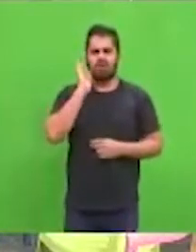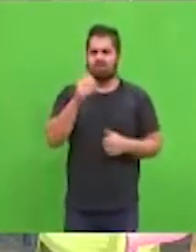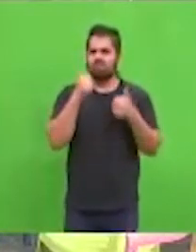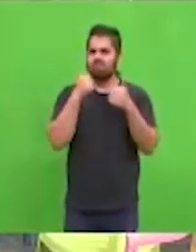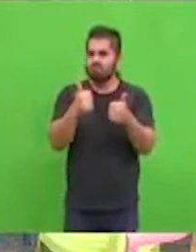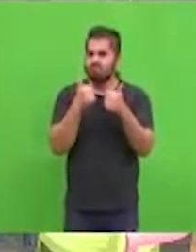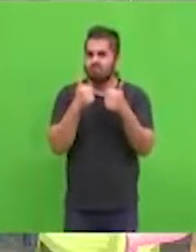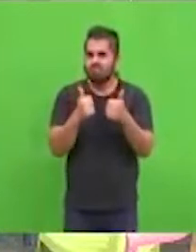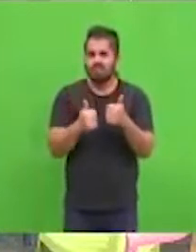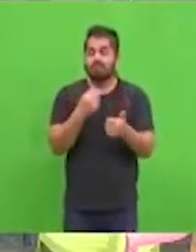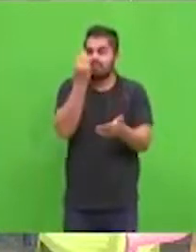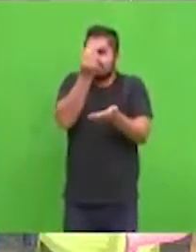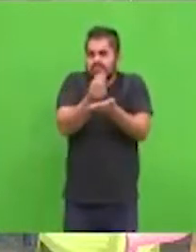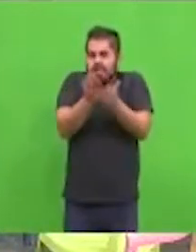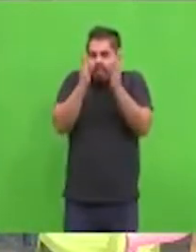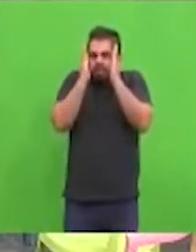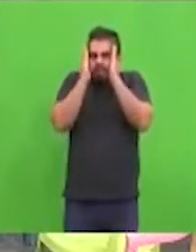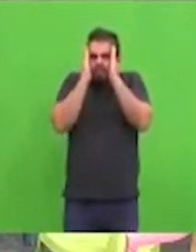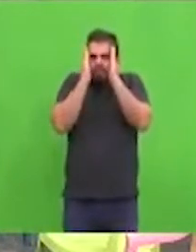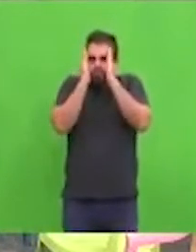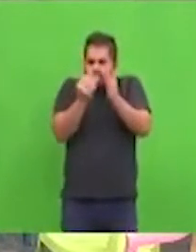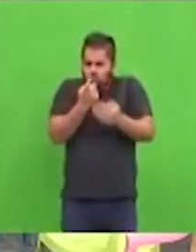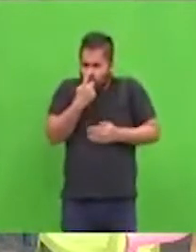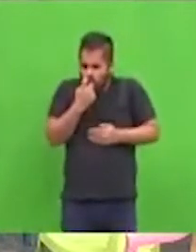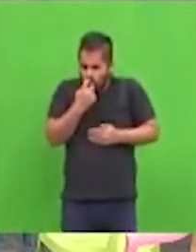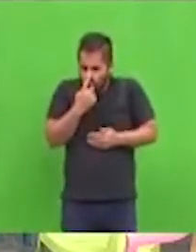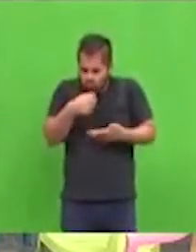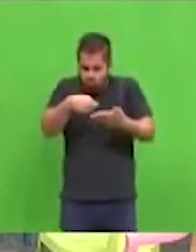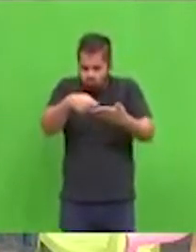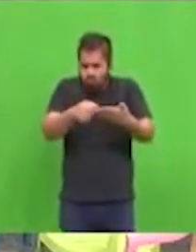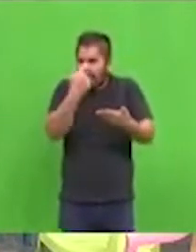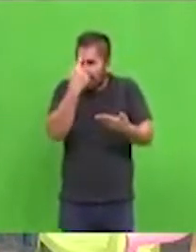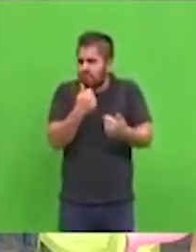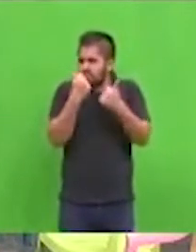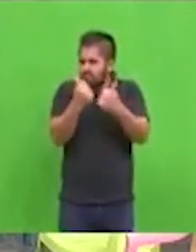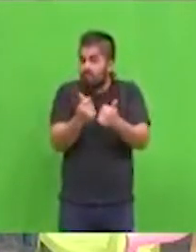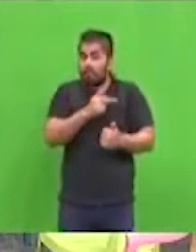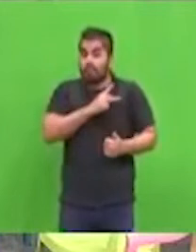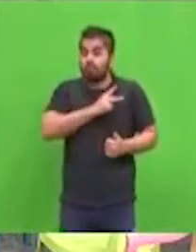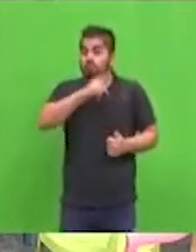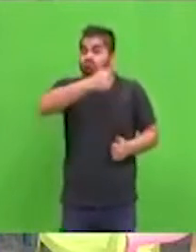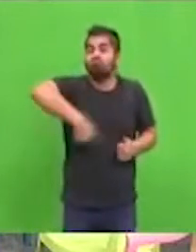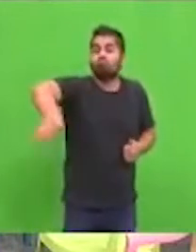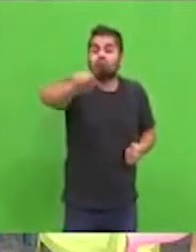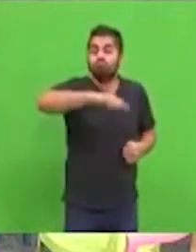Tenemos también otro programa que habla un poco de todos los trabajos que no son tan